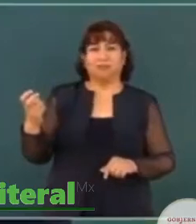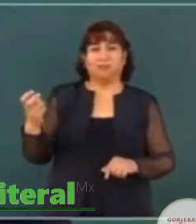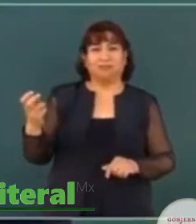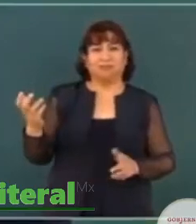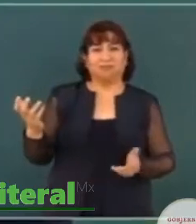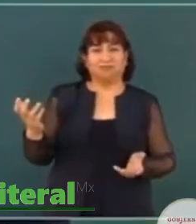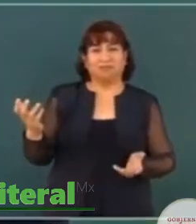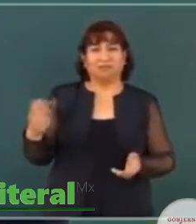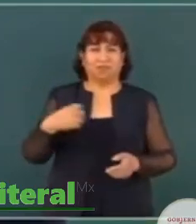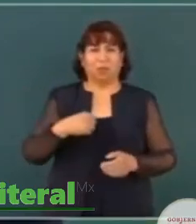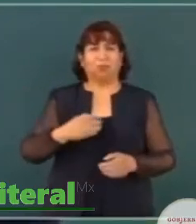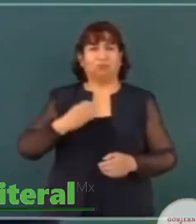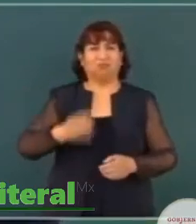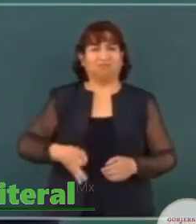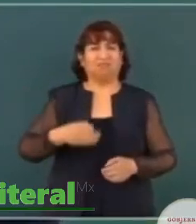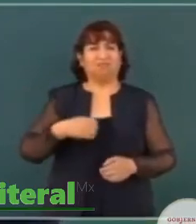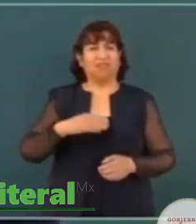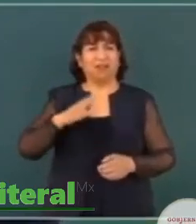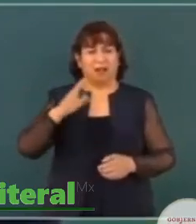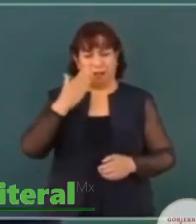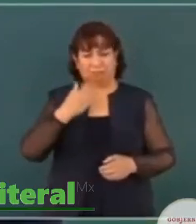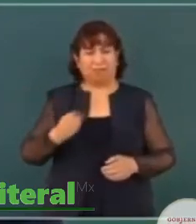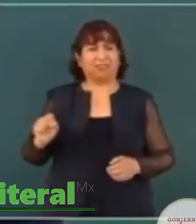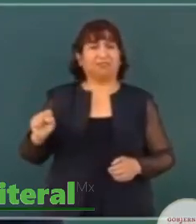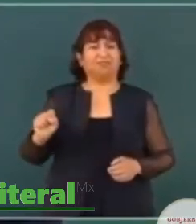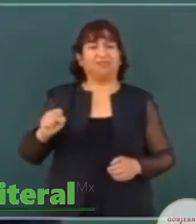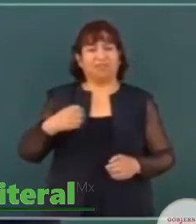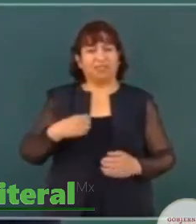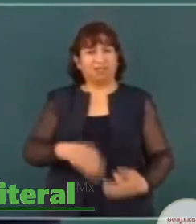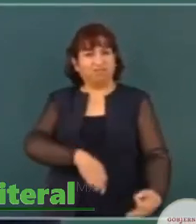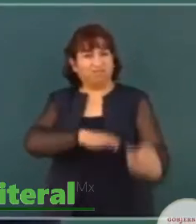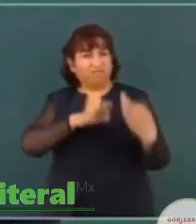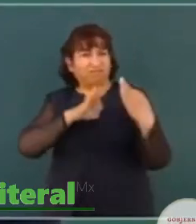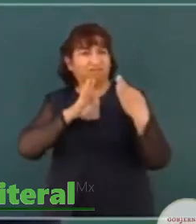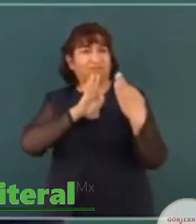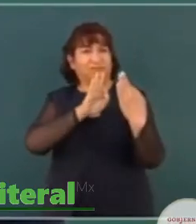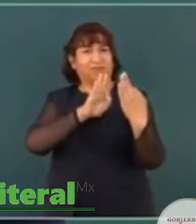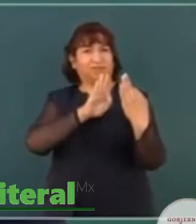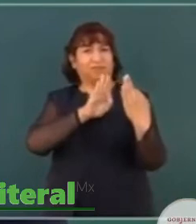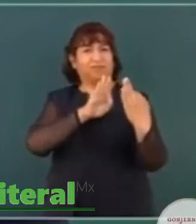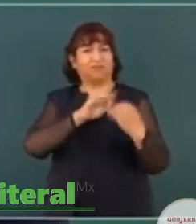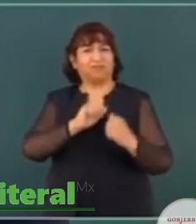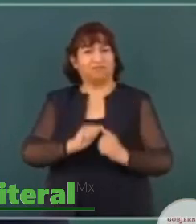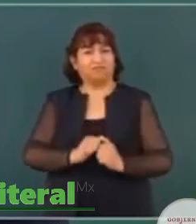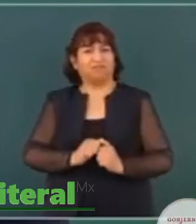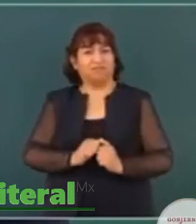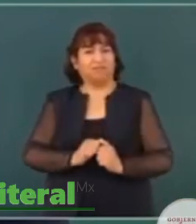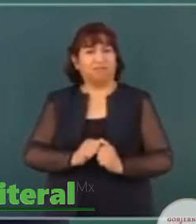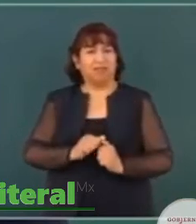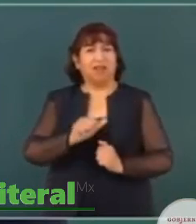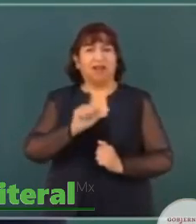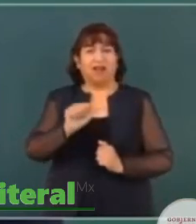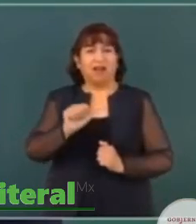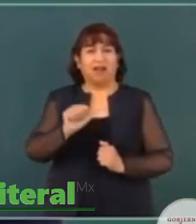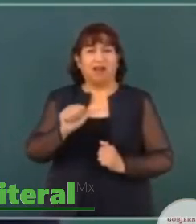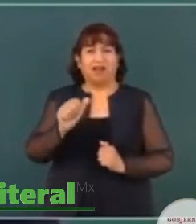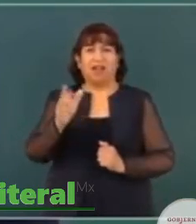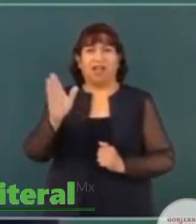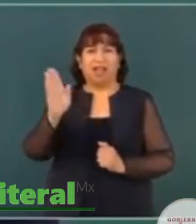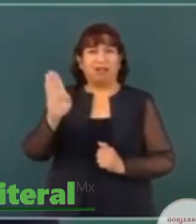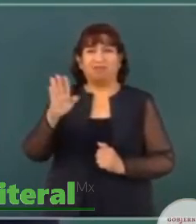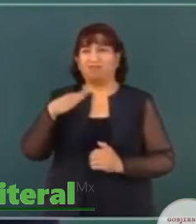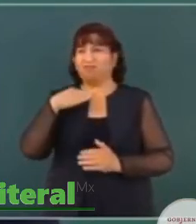Soy capaz de enfrentar a la mafia